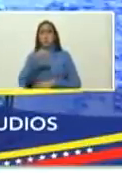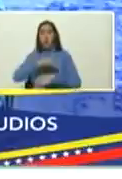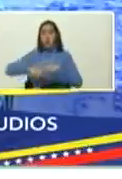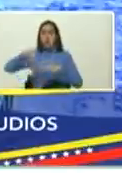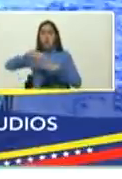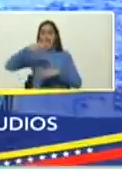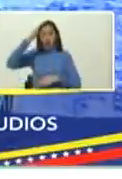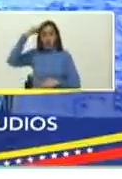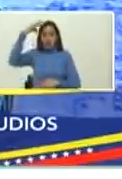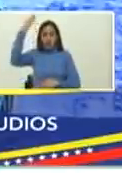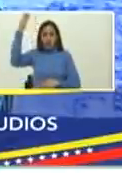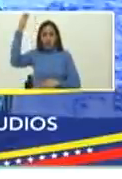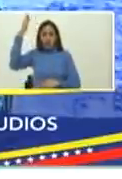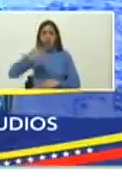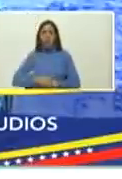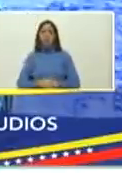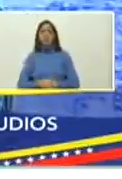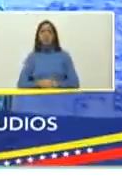y más allá